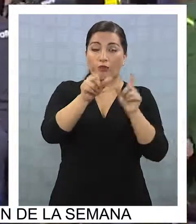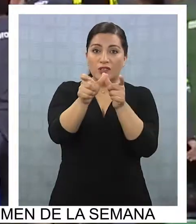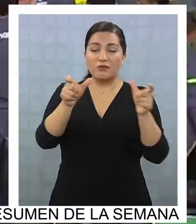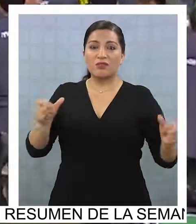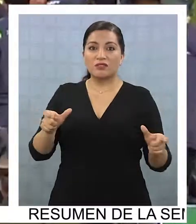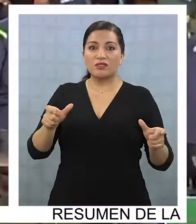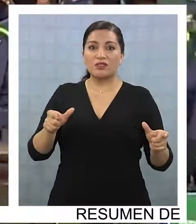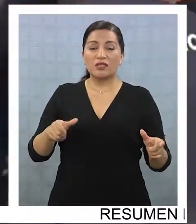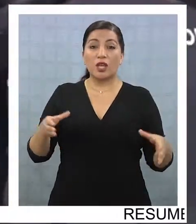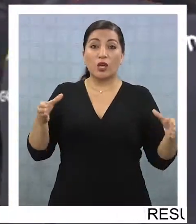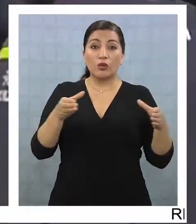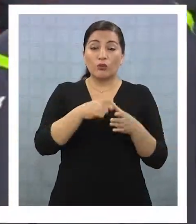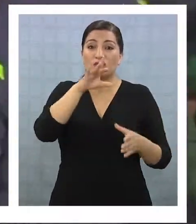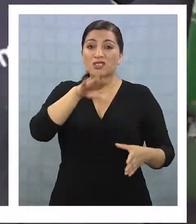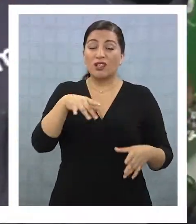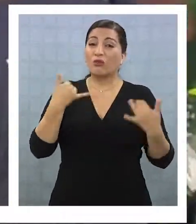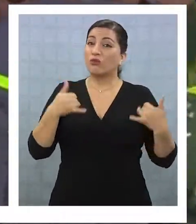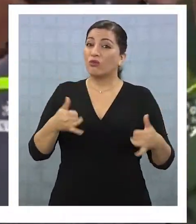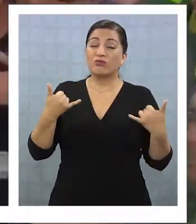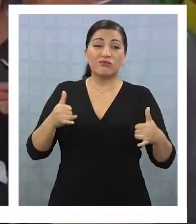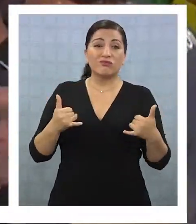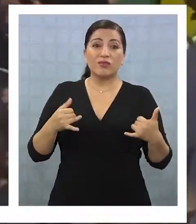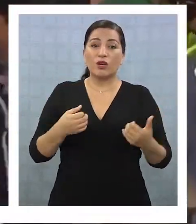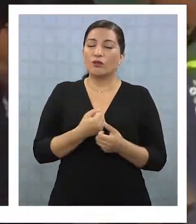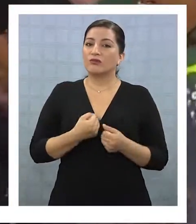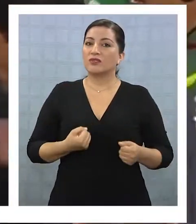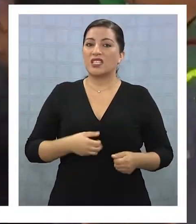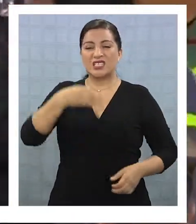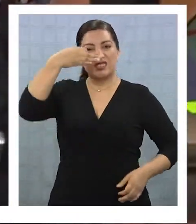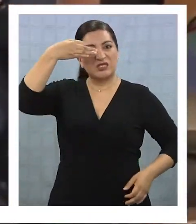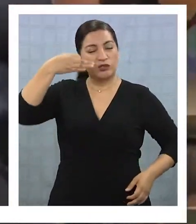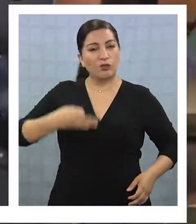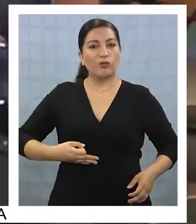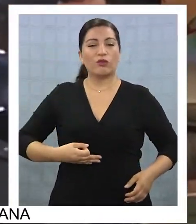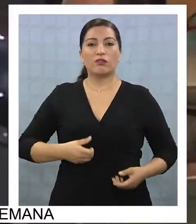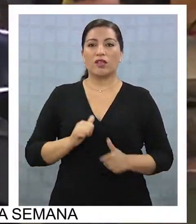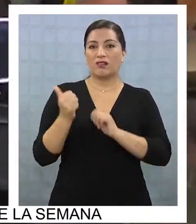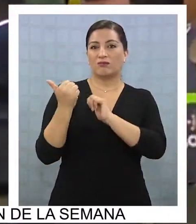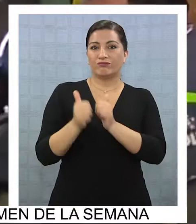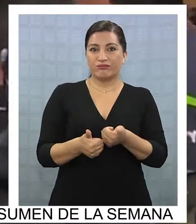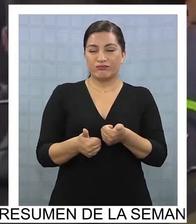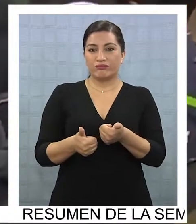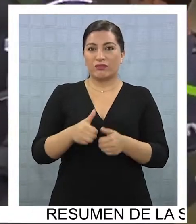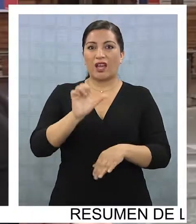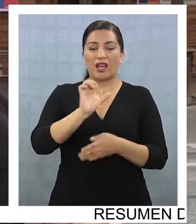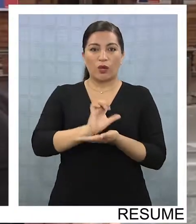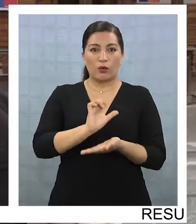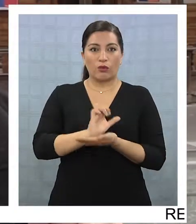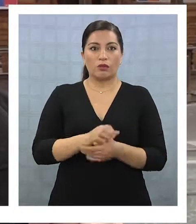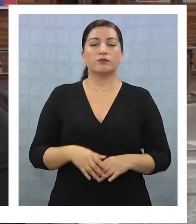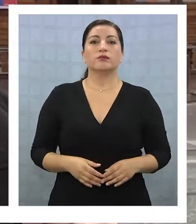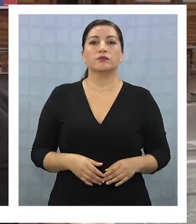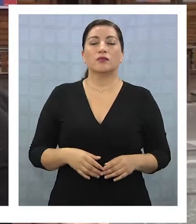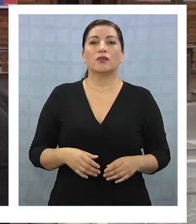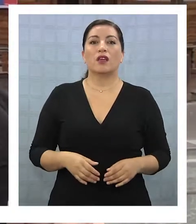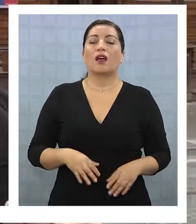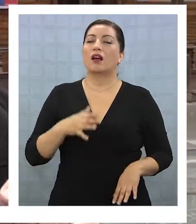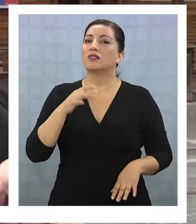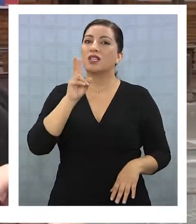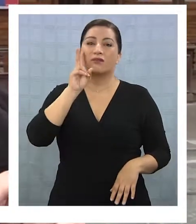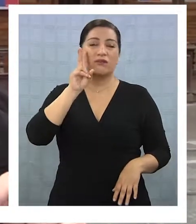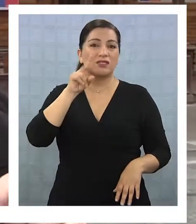la manera en que está jugando Chile no garantiza que pueda ganar de local a Ecuador. Estamos sin fondo futbolístico,